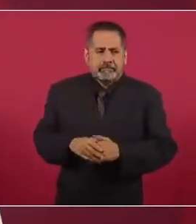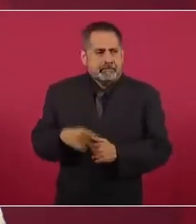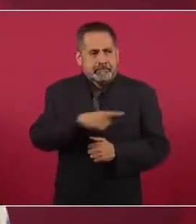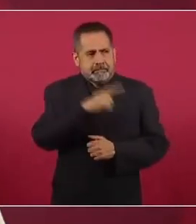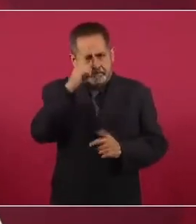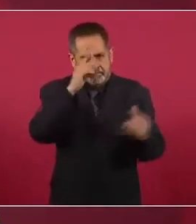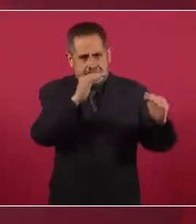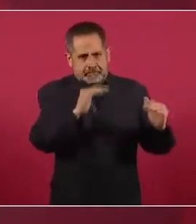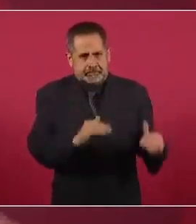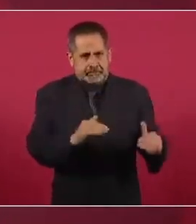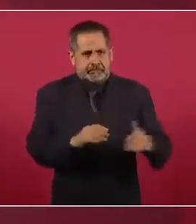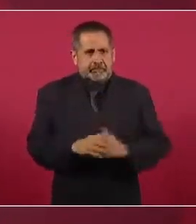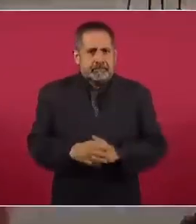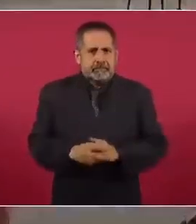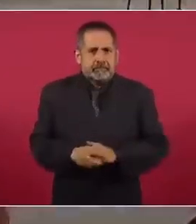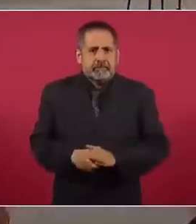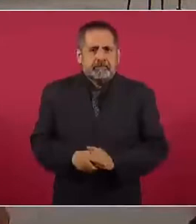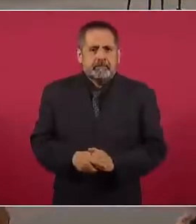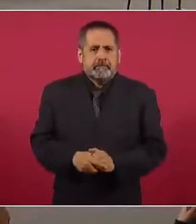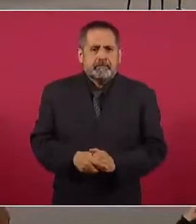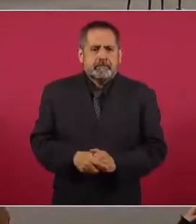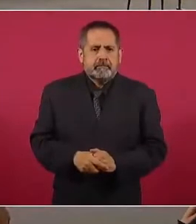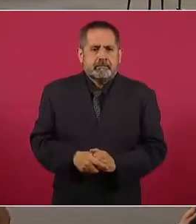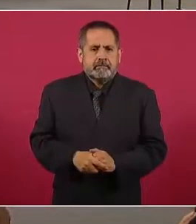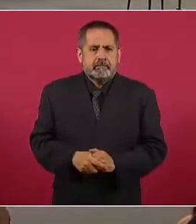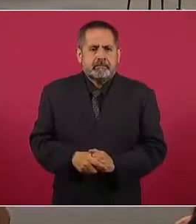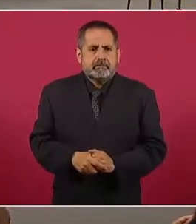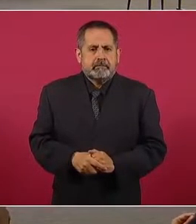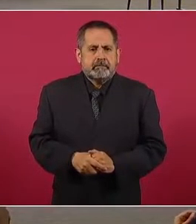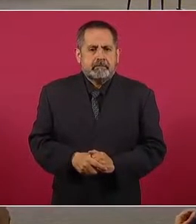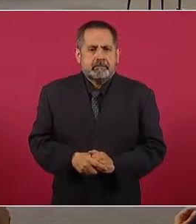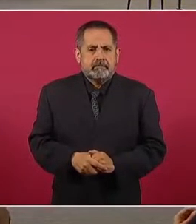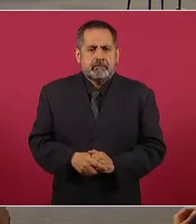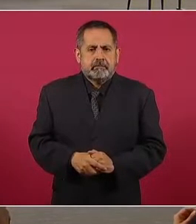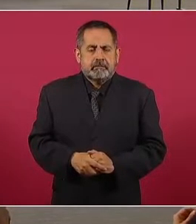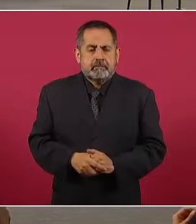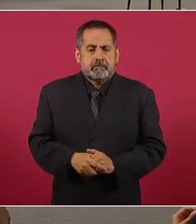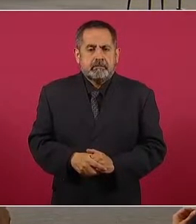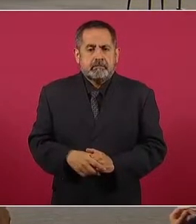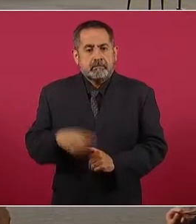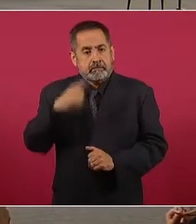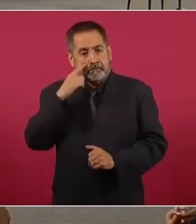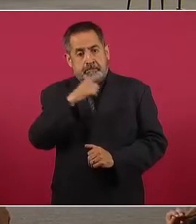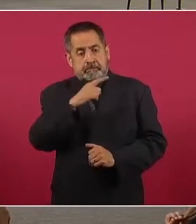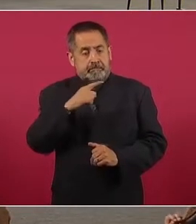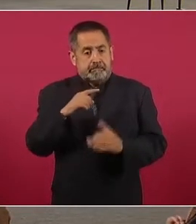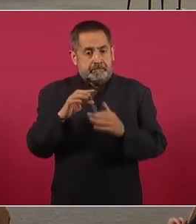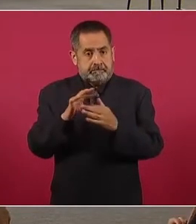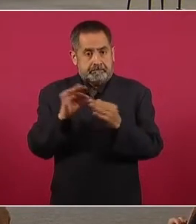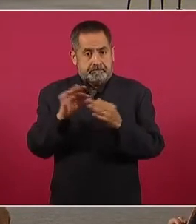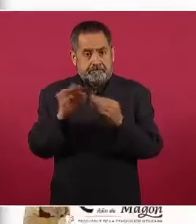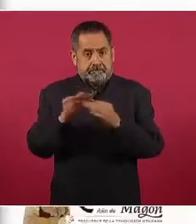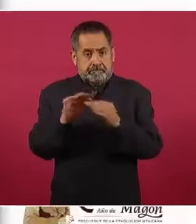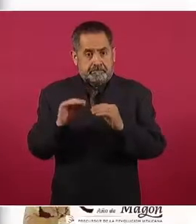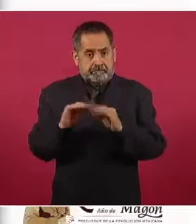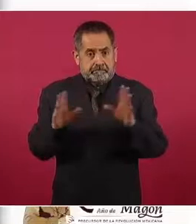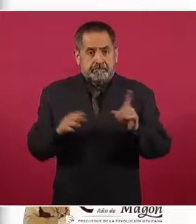en busca de la paz, ¿no? Bueno, aquí dice este señor. Bueno, aquí nos aclara en este